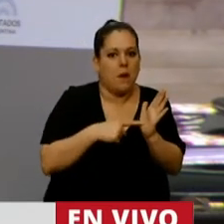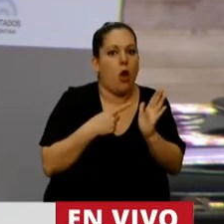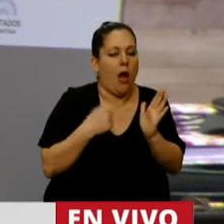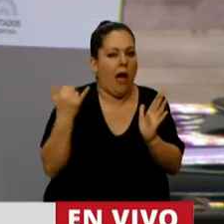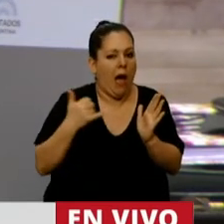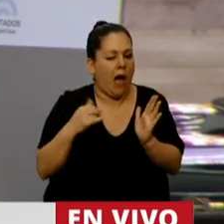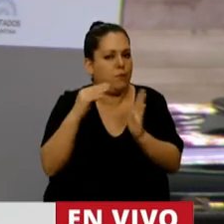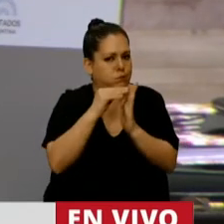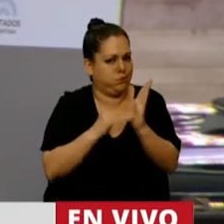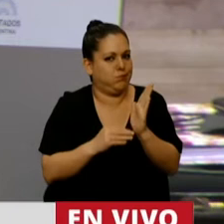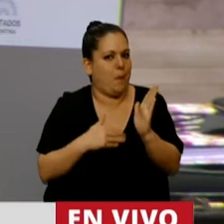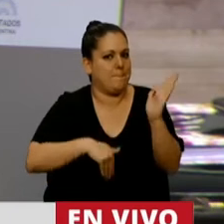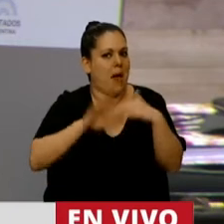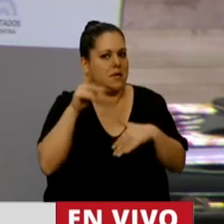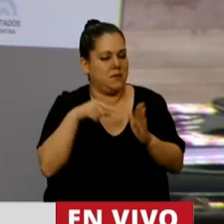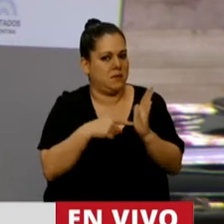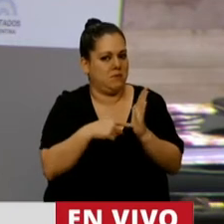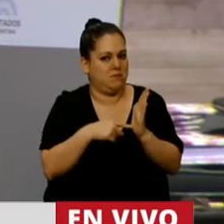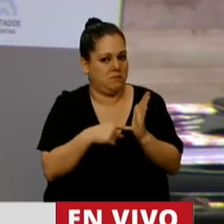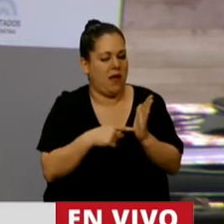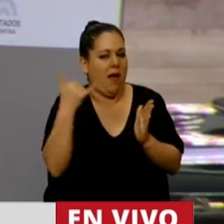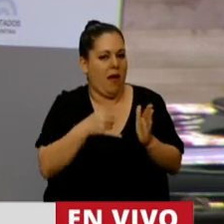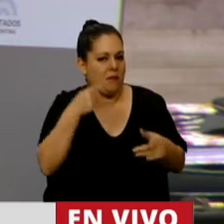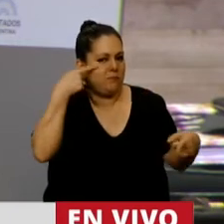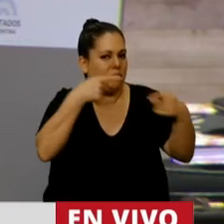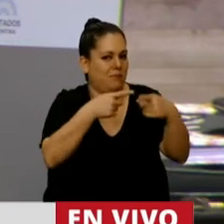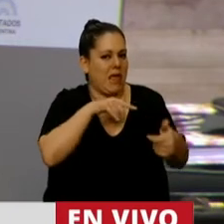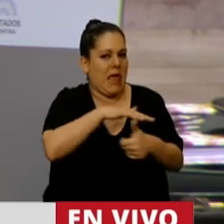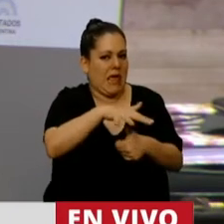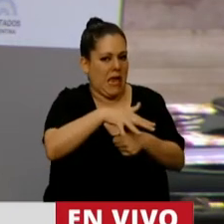etiquetadas con perspectiva de género.